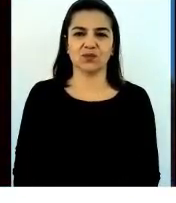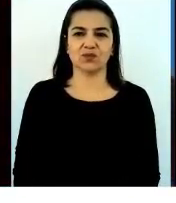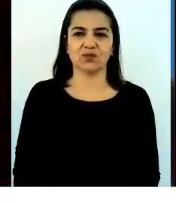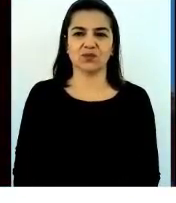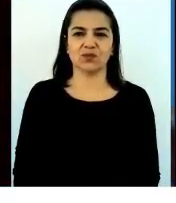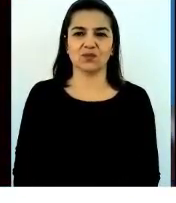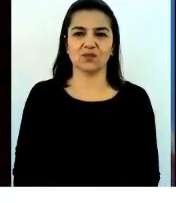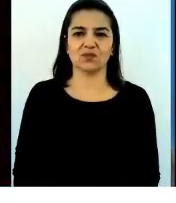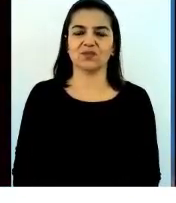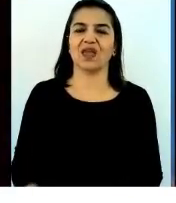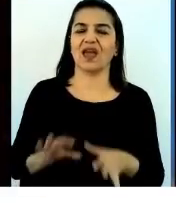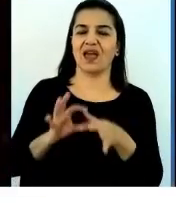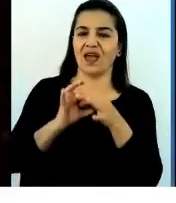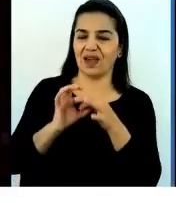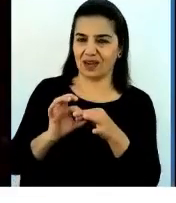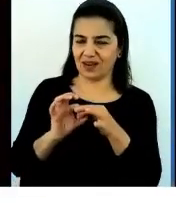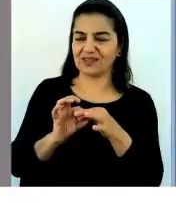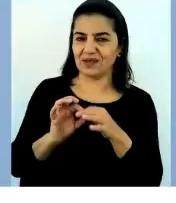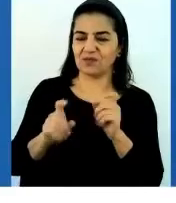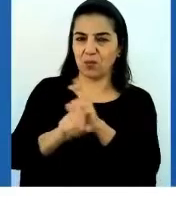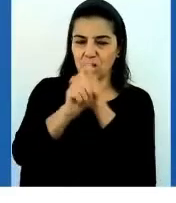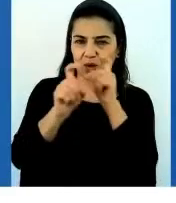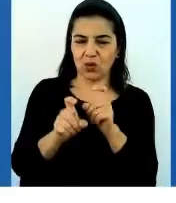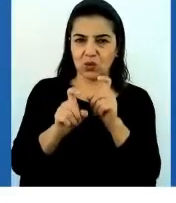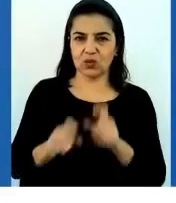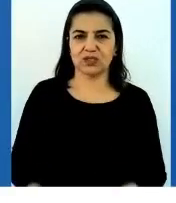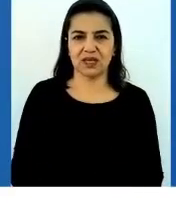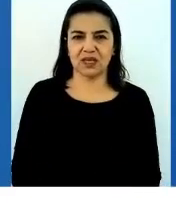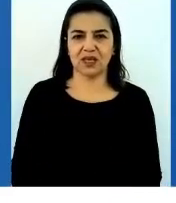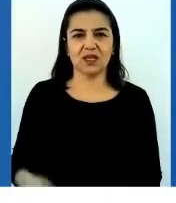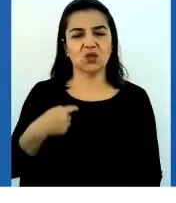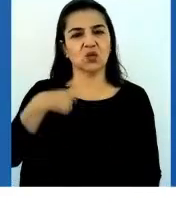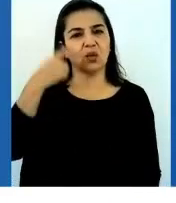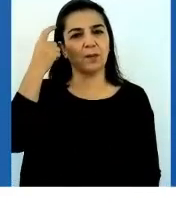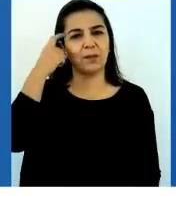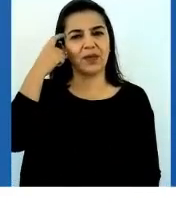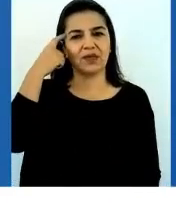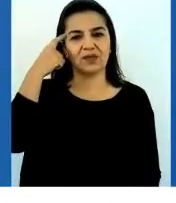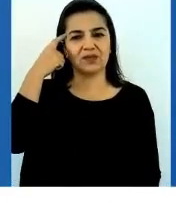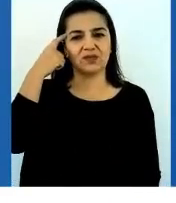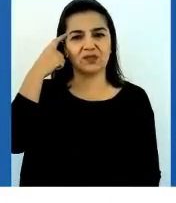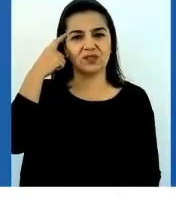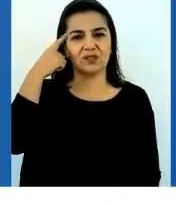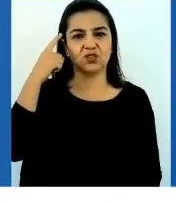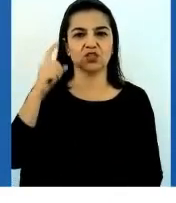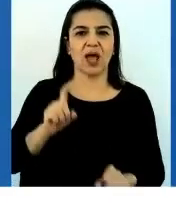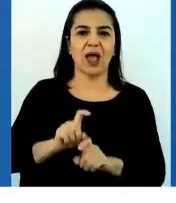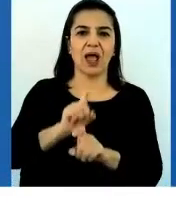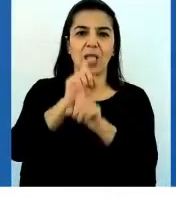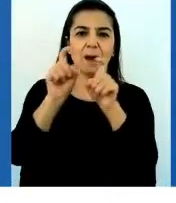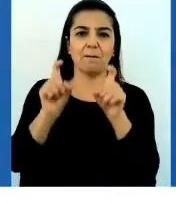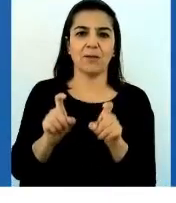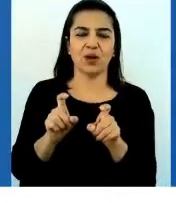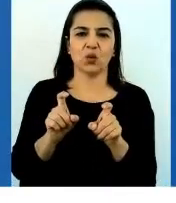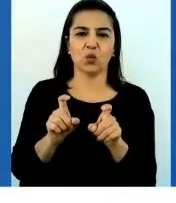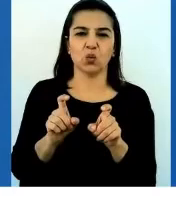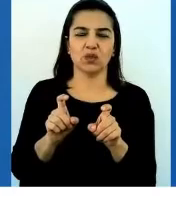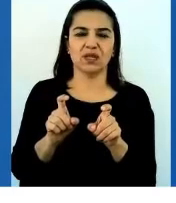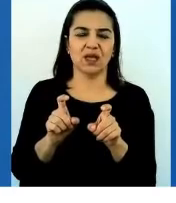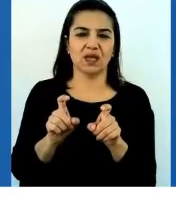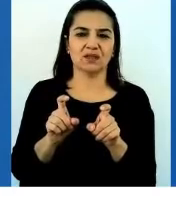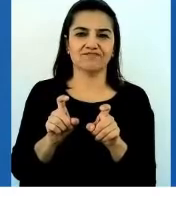Jimena, gracias por la pregunta. Pues, pienso que la pregunta, Paula, es que vamos